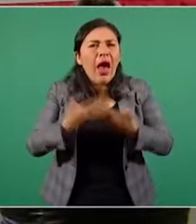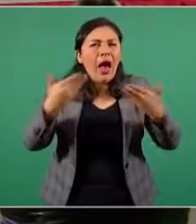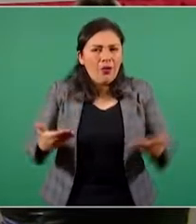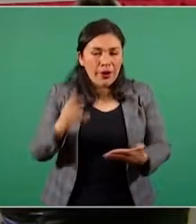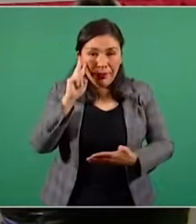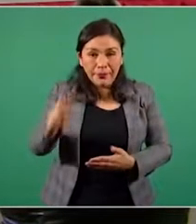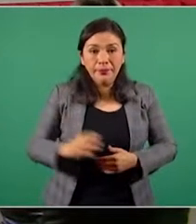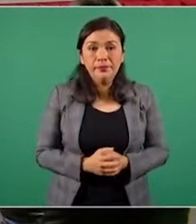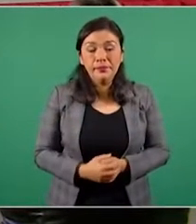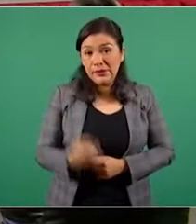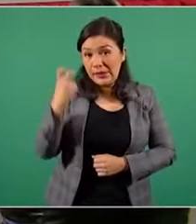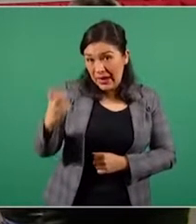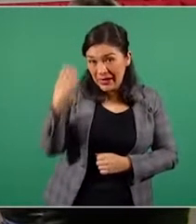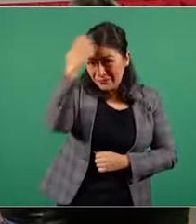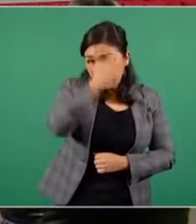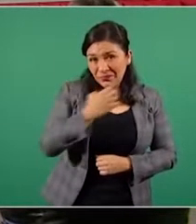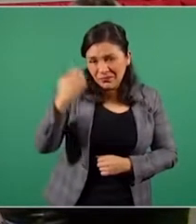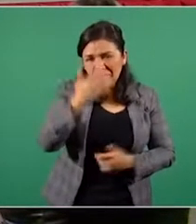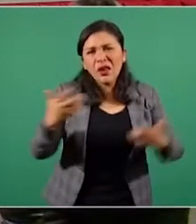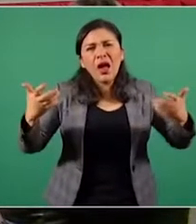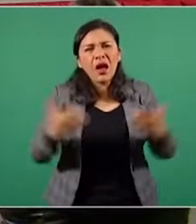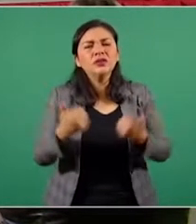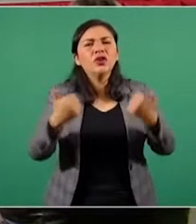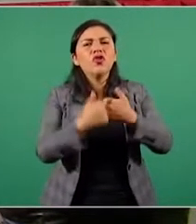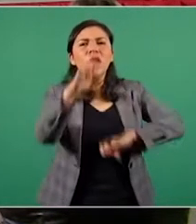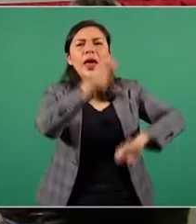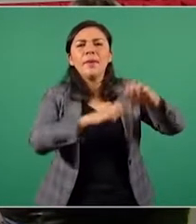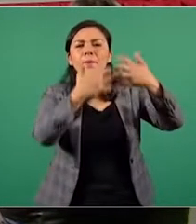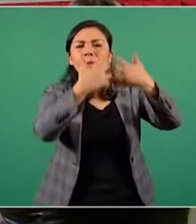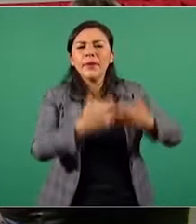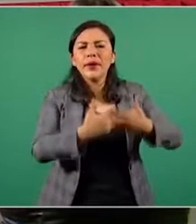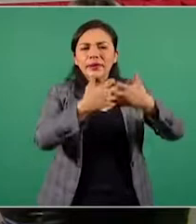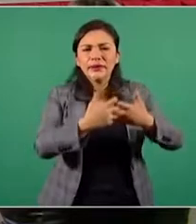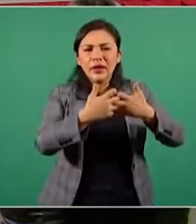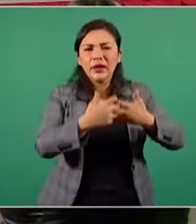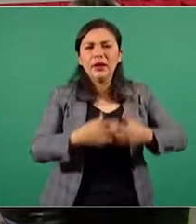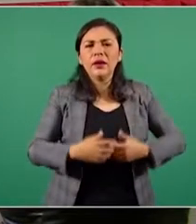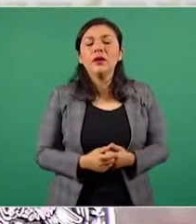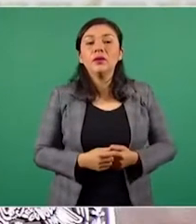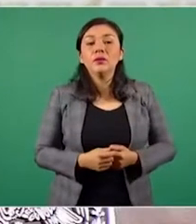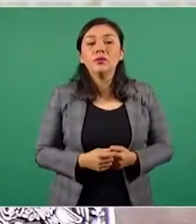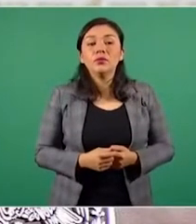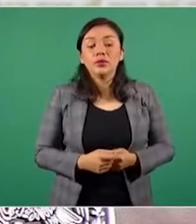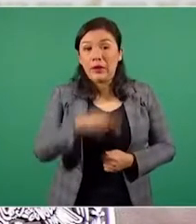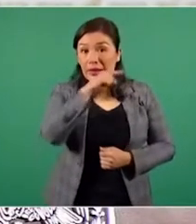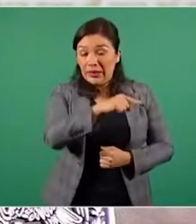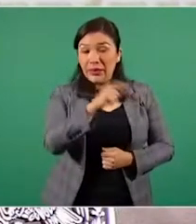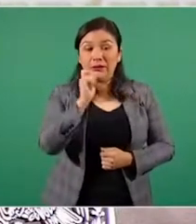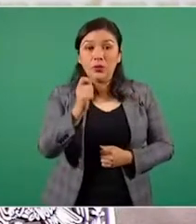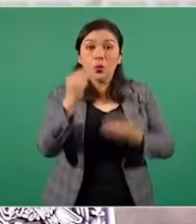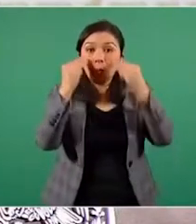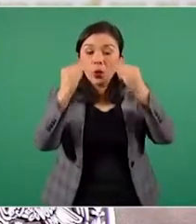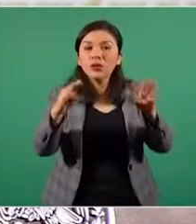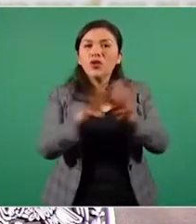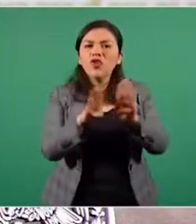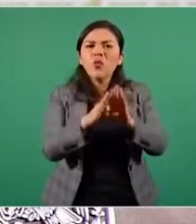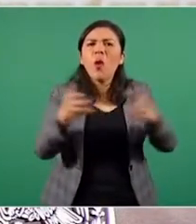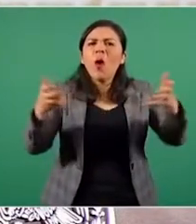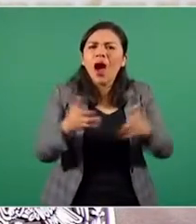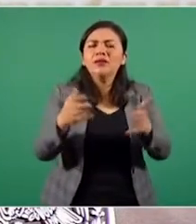Es un análisis realizado por la empresa Intélite. Esta muestra información generada en medios